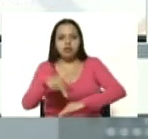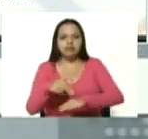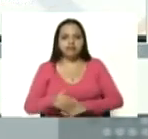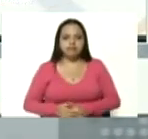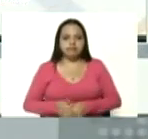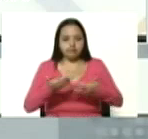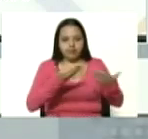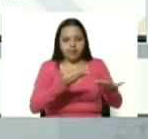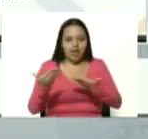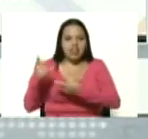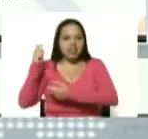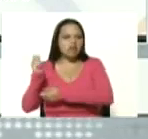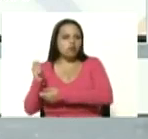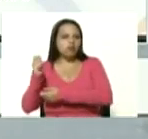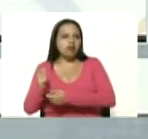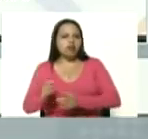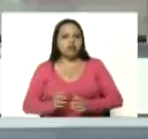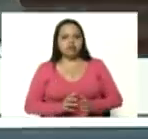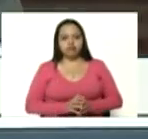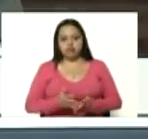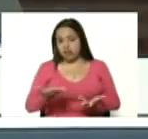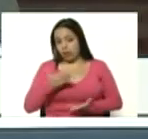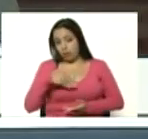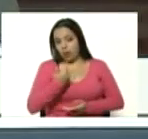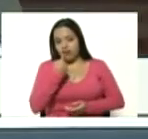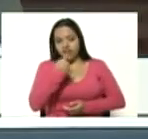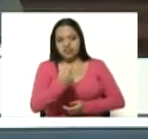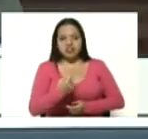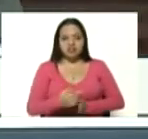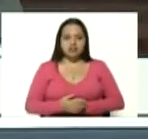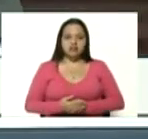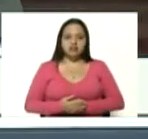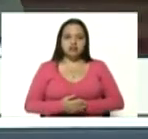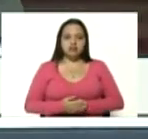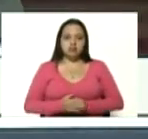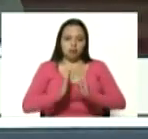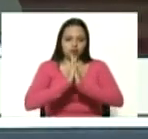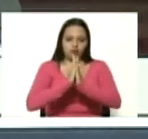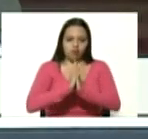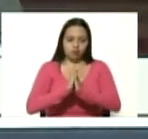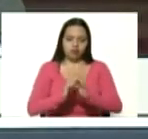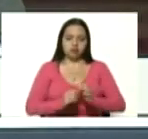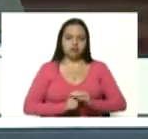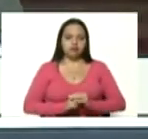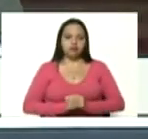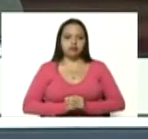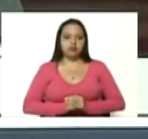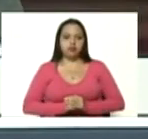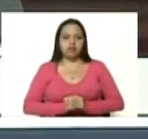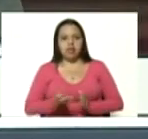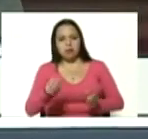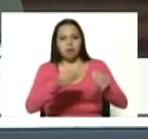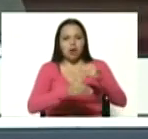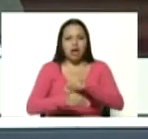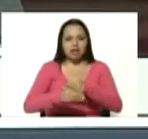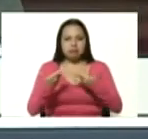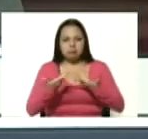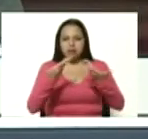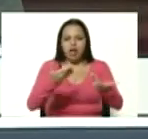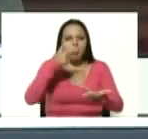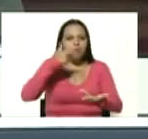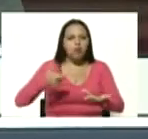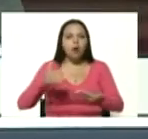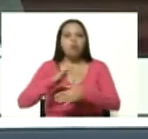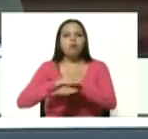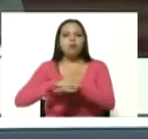diputado Alessandrelo que pudiera usted informar por favor y agregar a nuestro pueblo porque